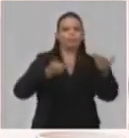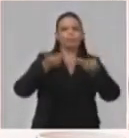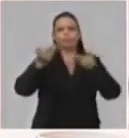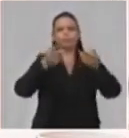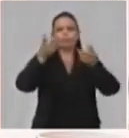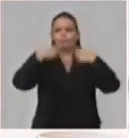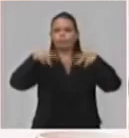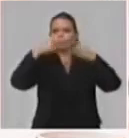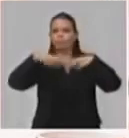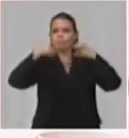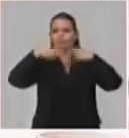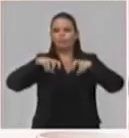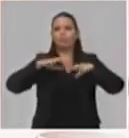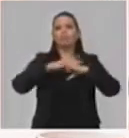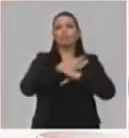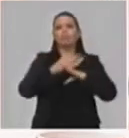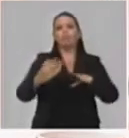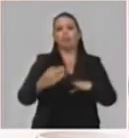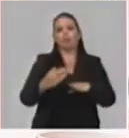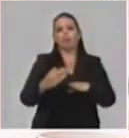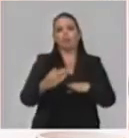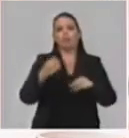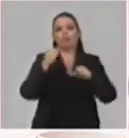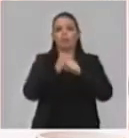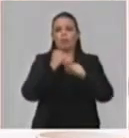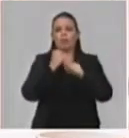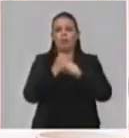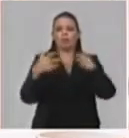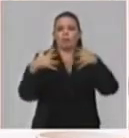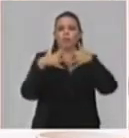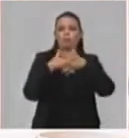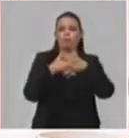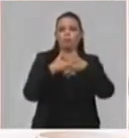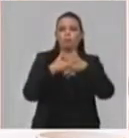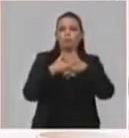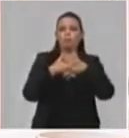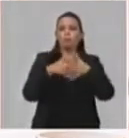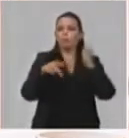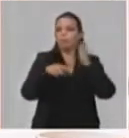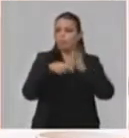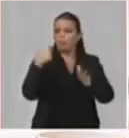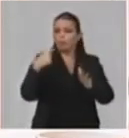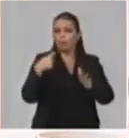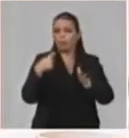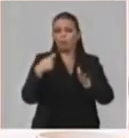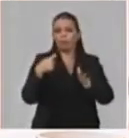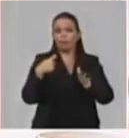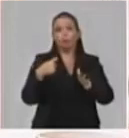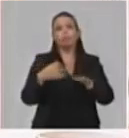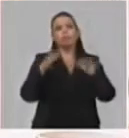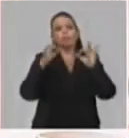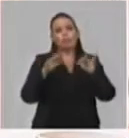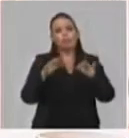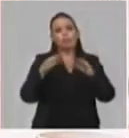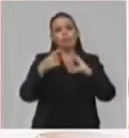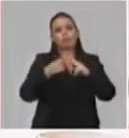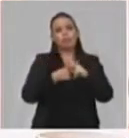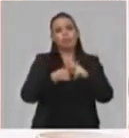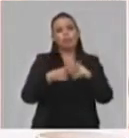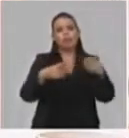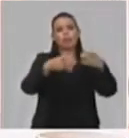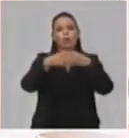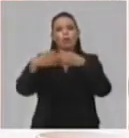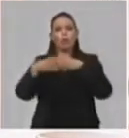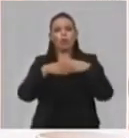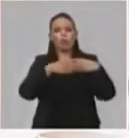todas estas organizaciones que trabajan con nosotros de manera permanente y, por lo tanto, tenemos que tenerlo en cuenta porque son muy importantes los